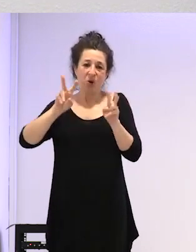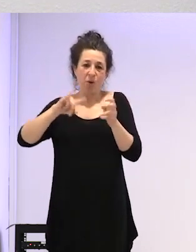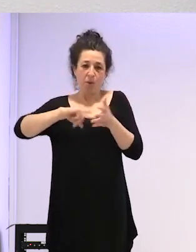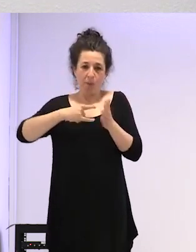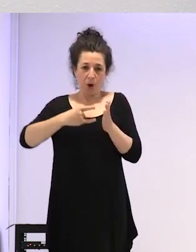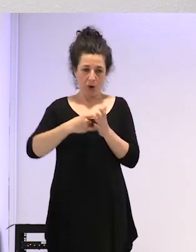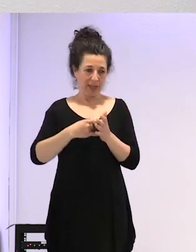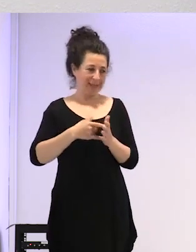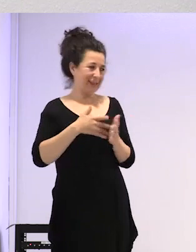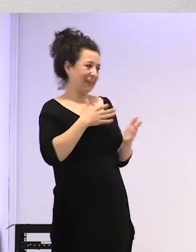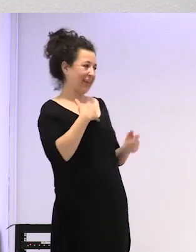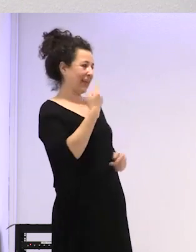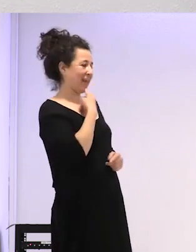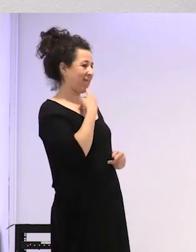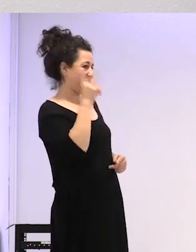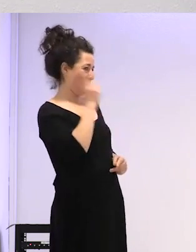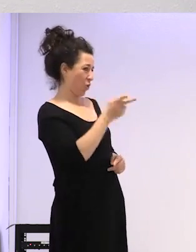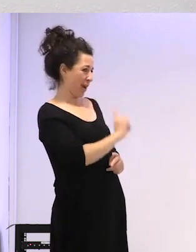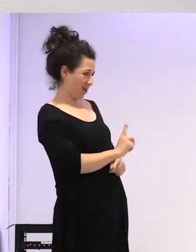jubilas